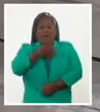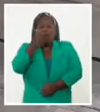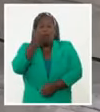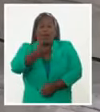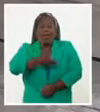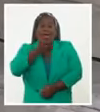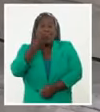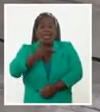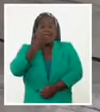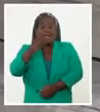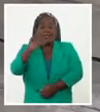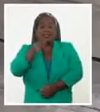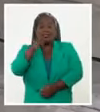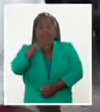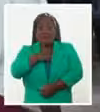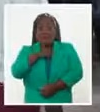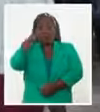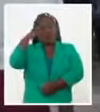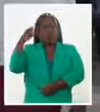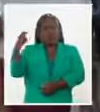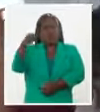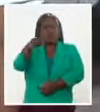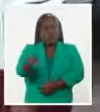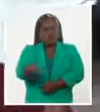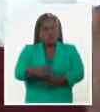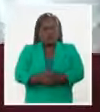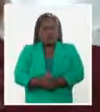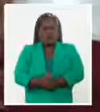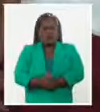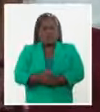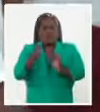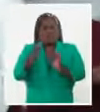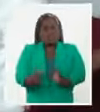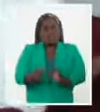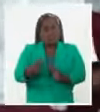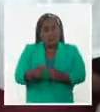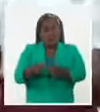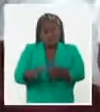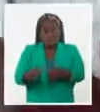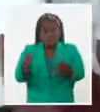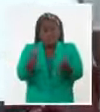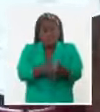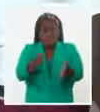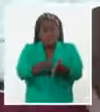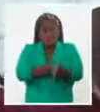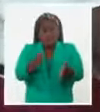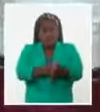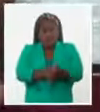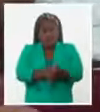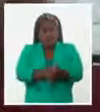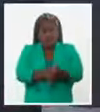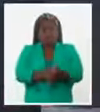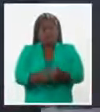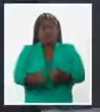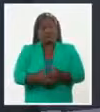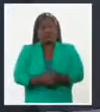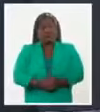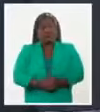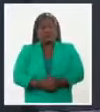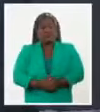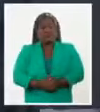tus utopías, que sin fe las piedras solo rodarían!